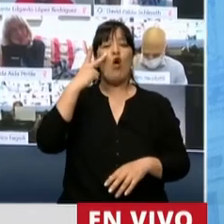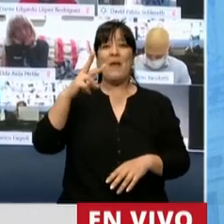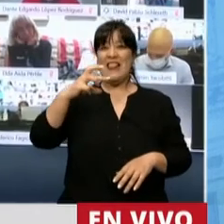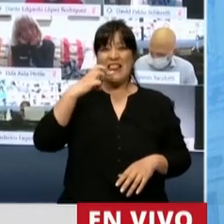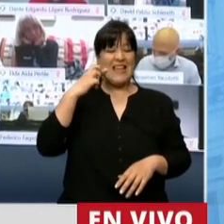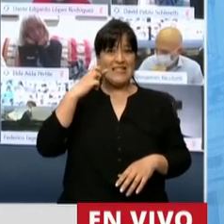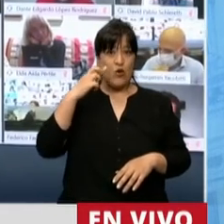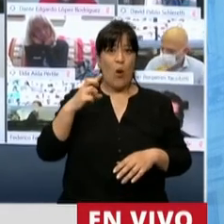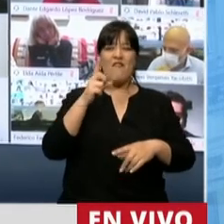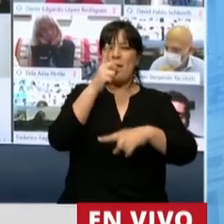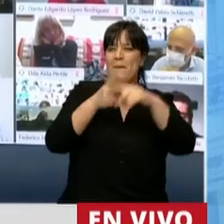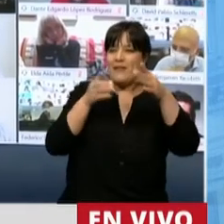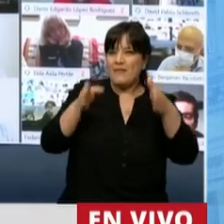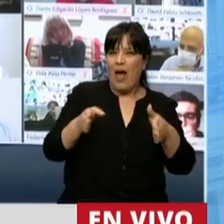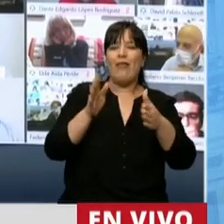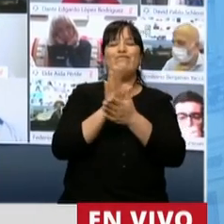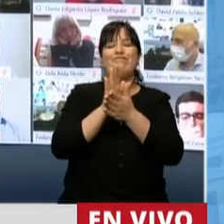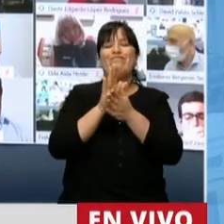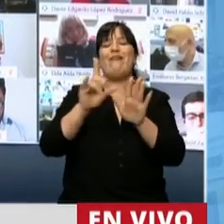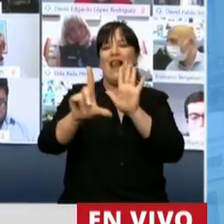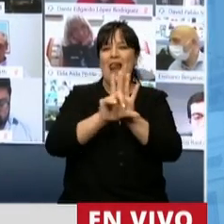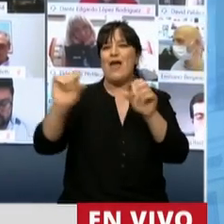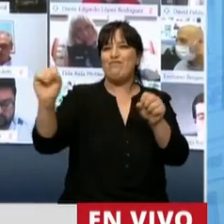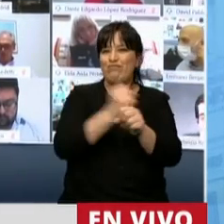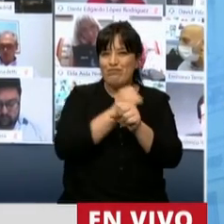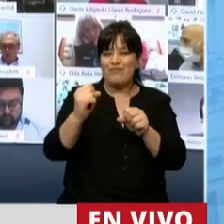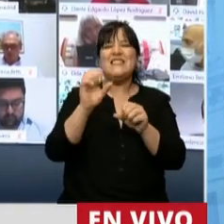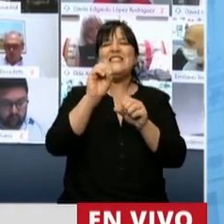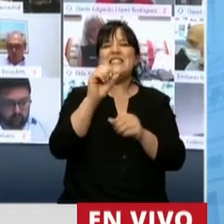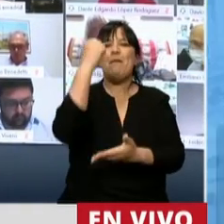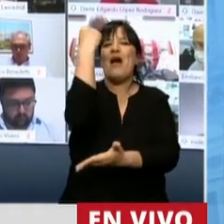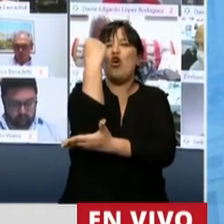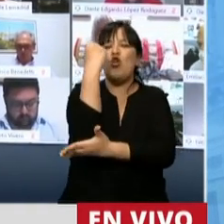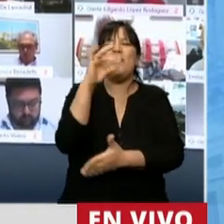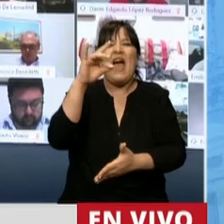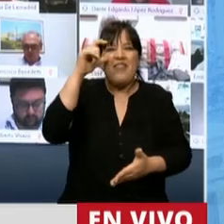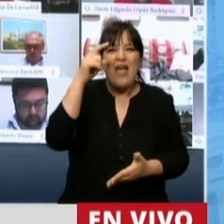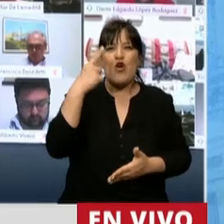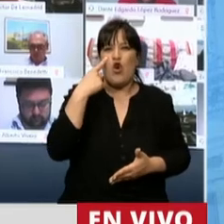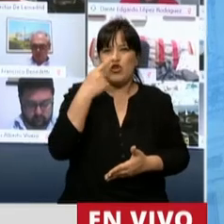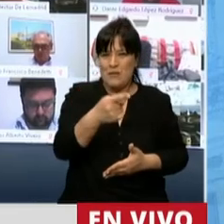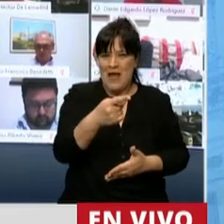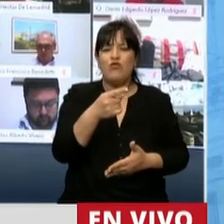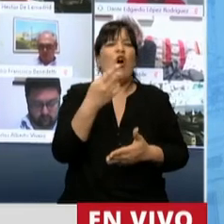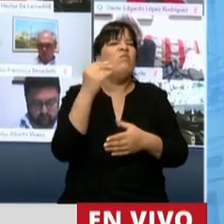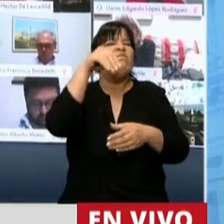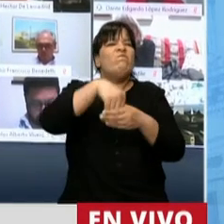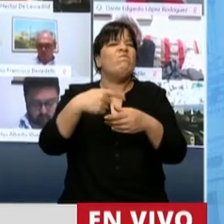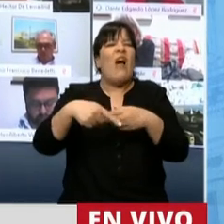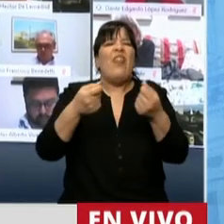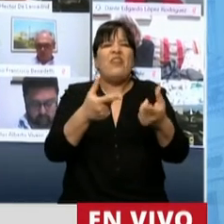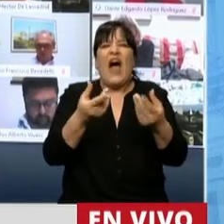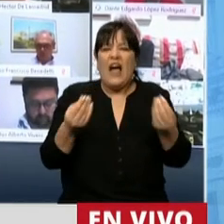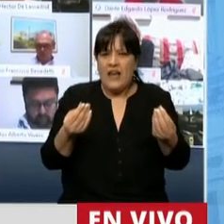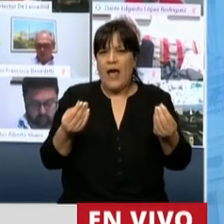se convirtió en la ley de economía del conocimiento que incluía una cantidad de beneficios muy